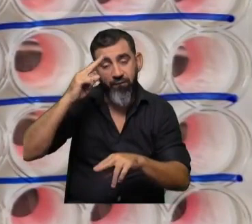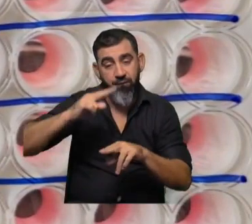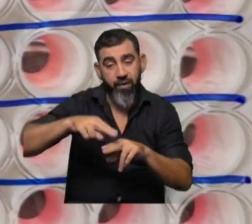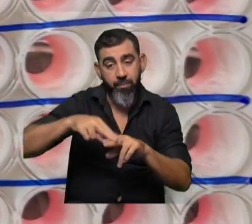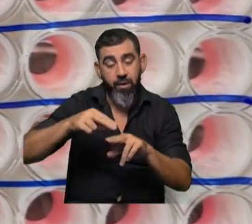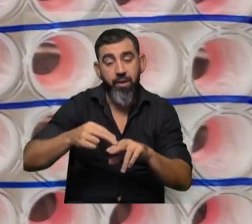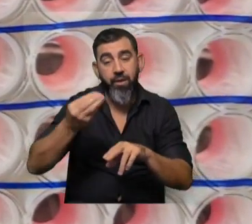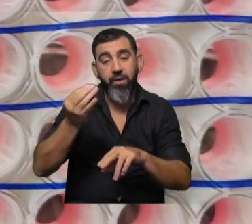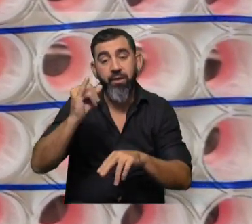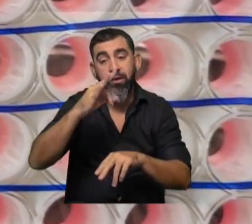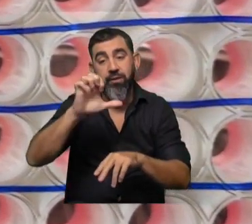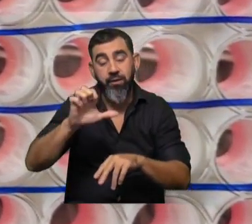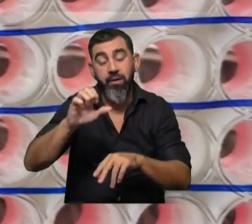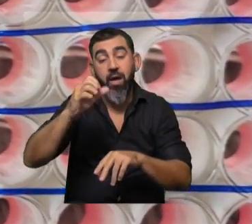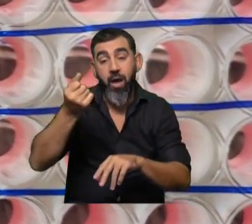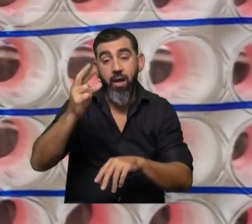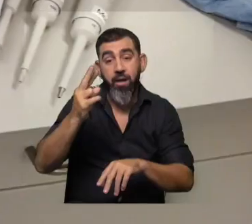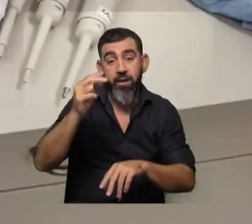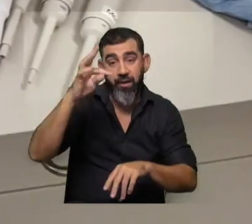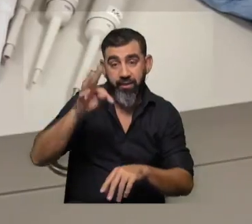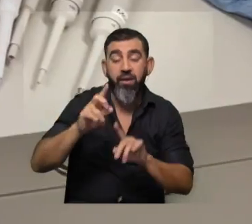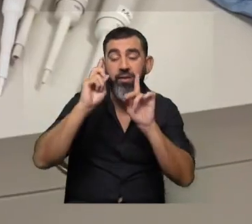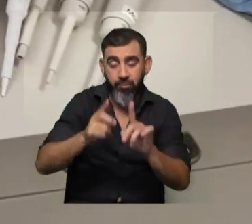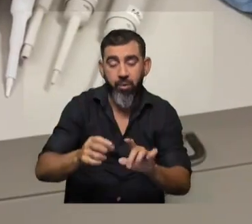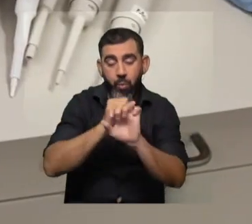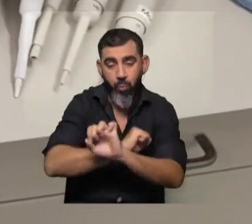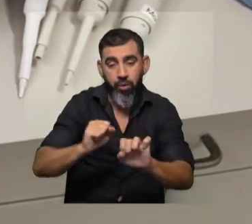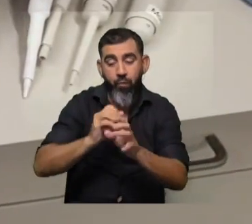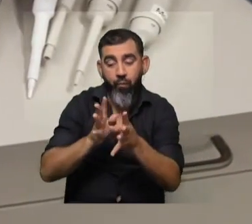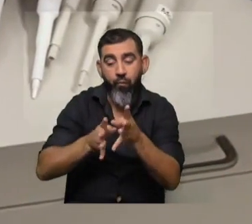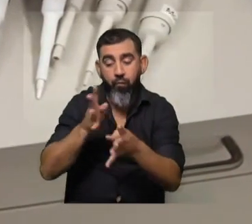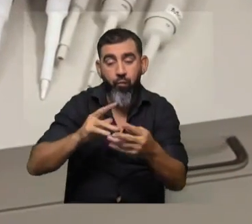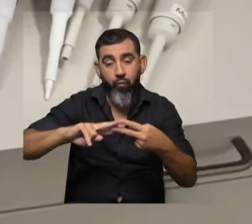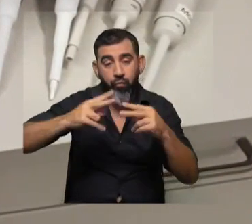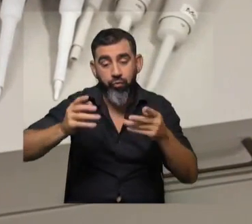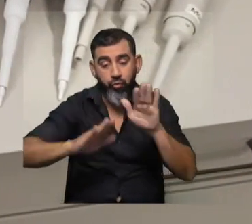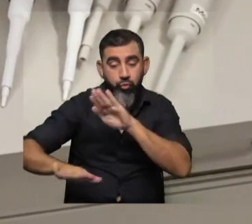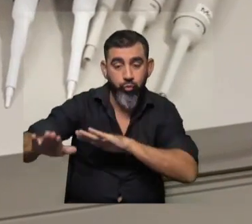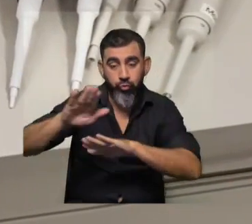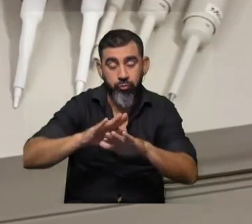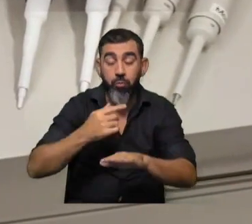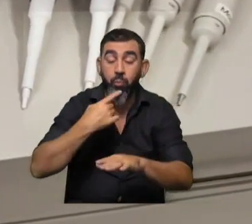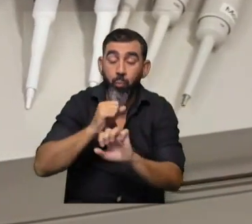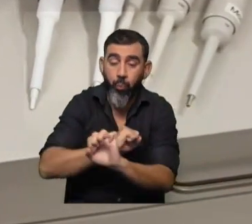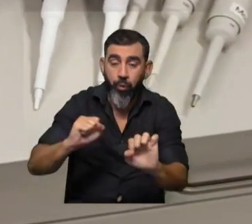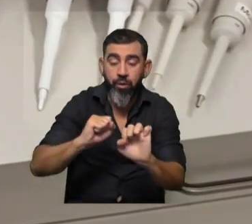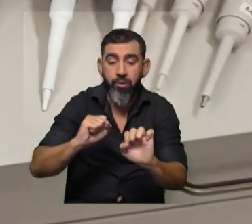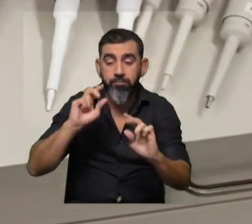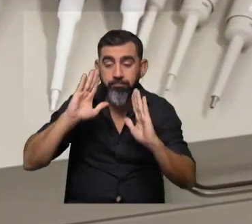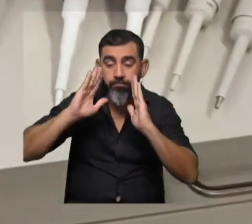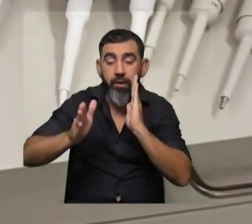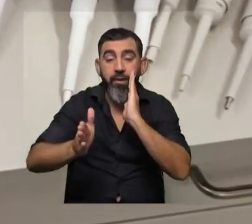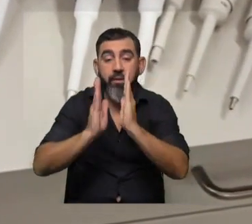estos ARNT también lograron restablecer la expresión y la función del gen afectado, lo que sugiere un posible enfoque